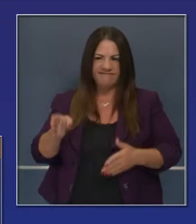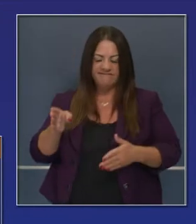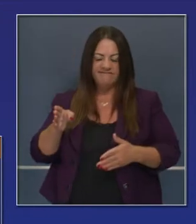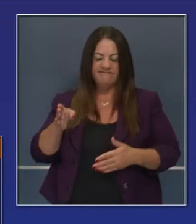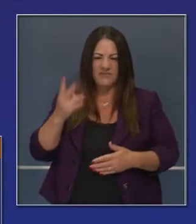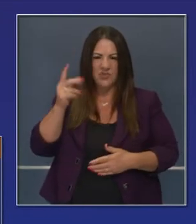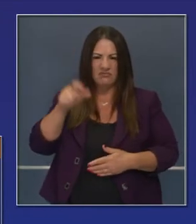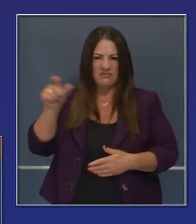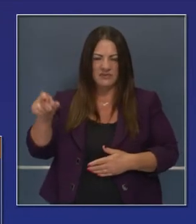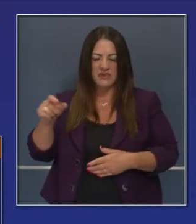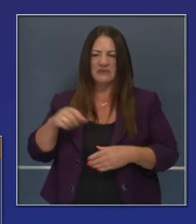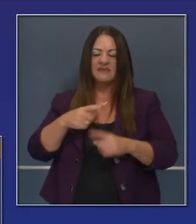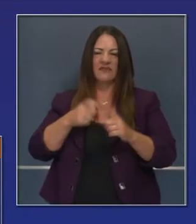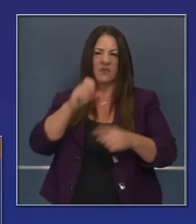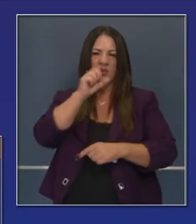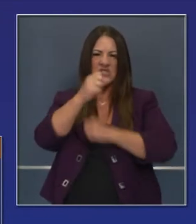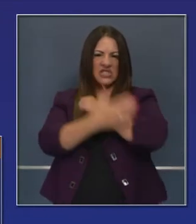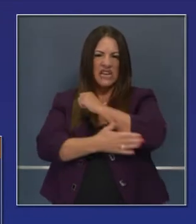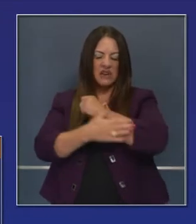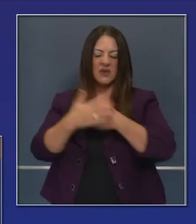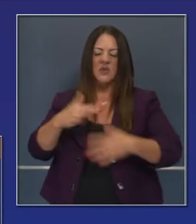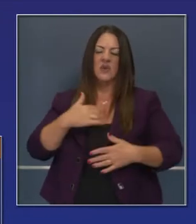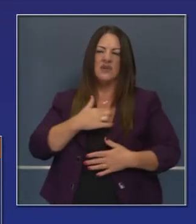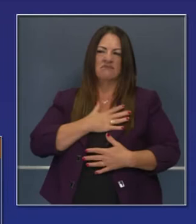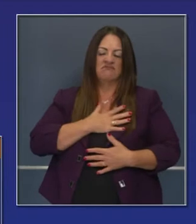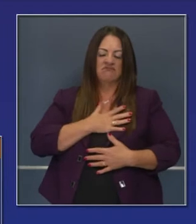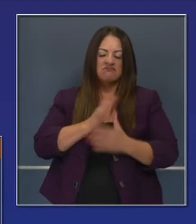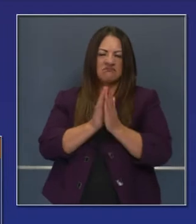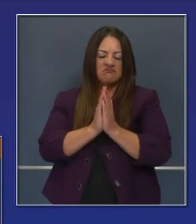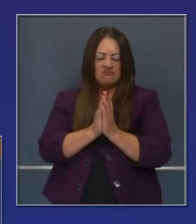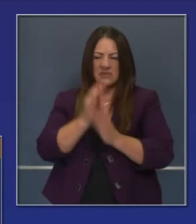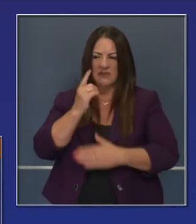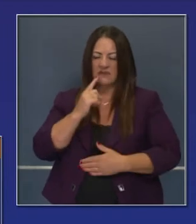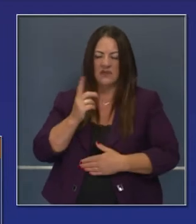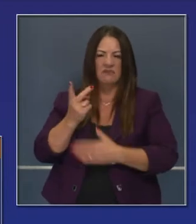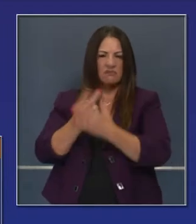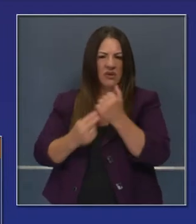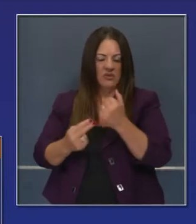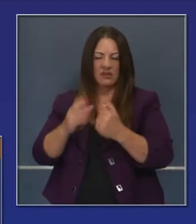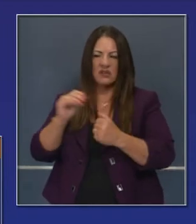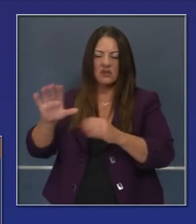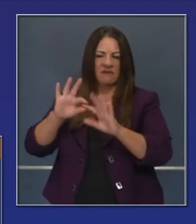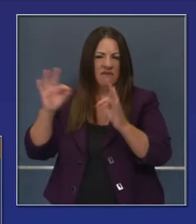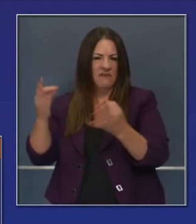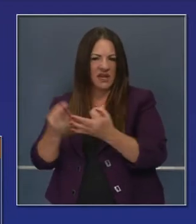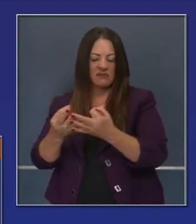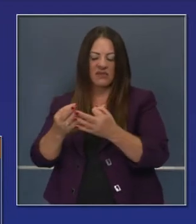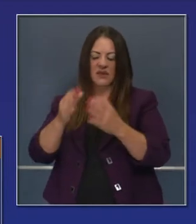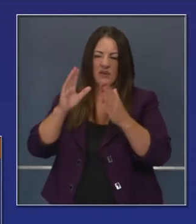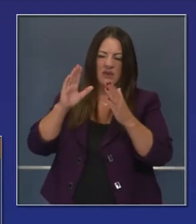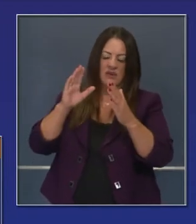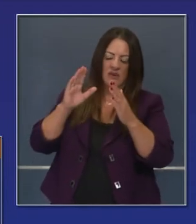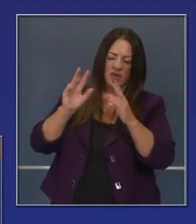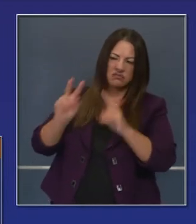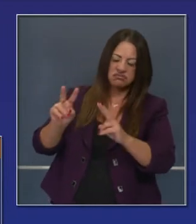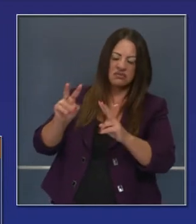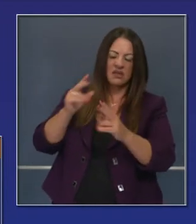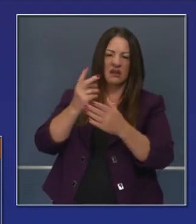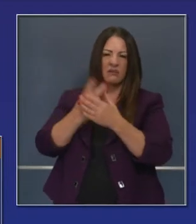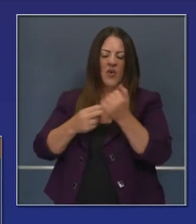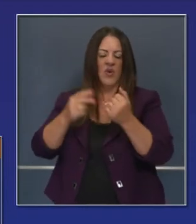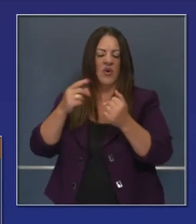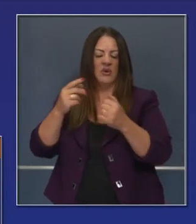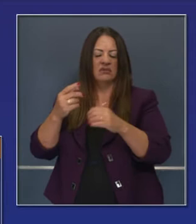crítica del condado de Orange y enviamos nuestras plegarias y buenos pensamientos a esas